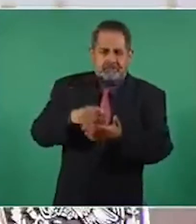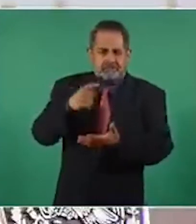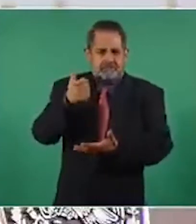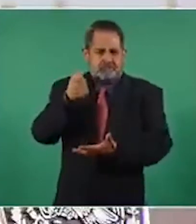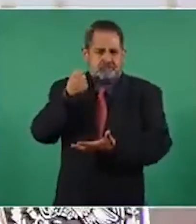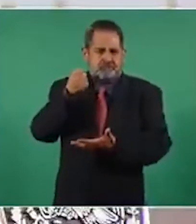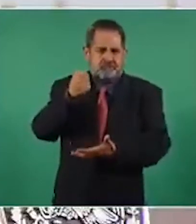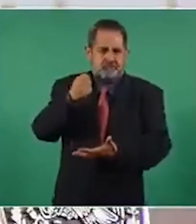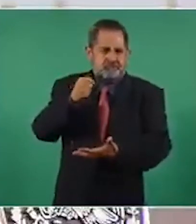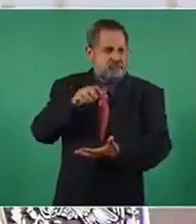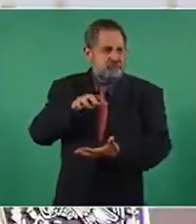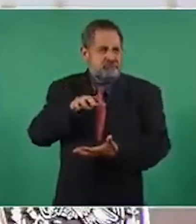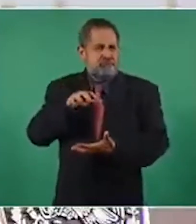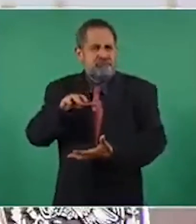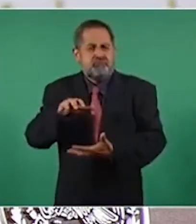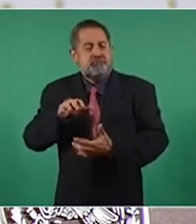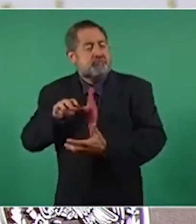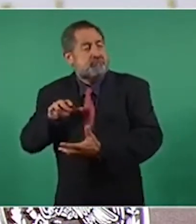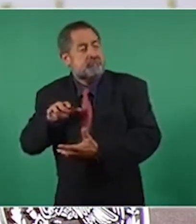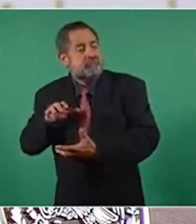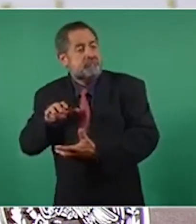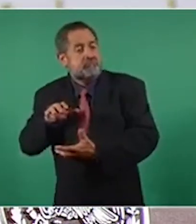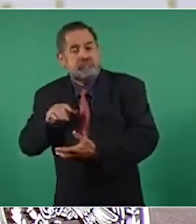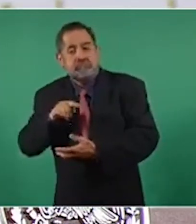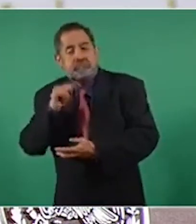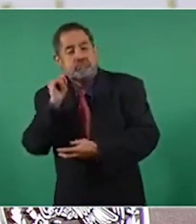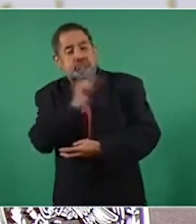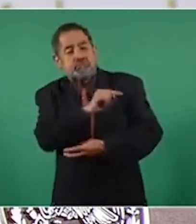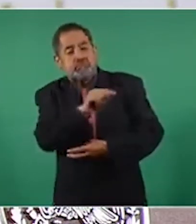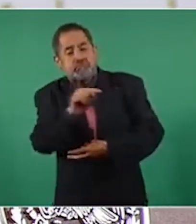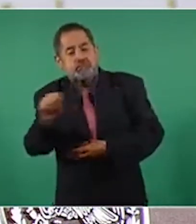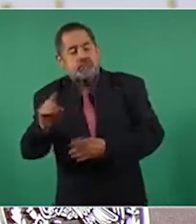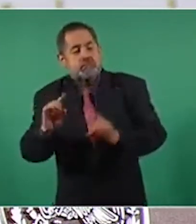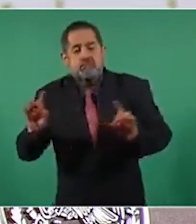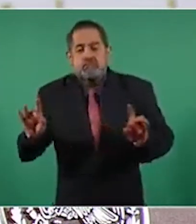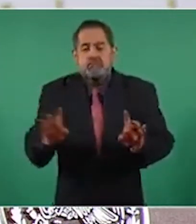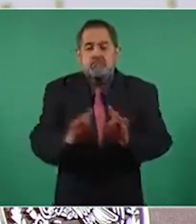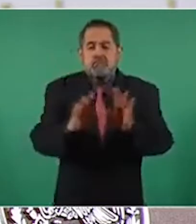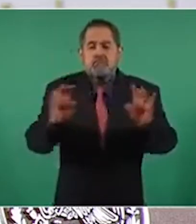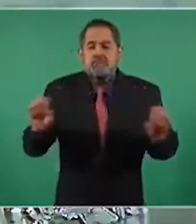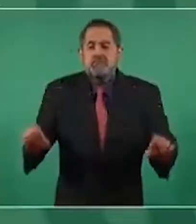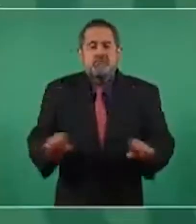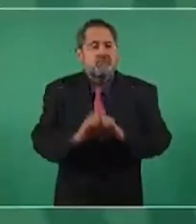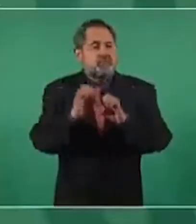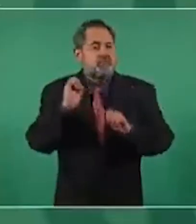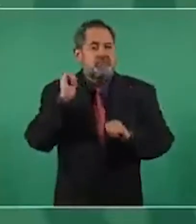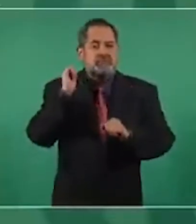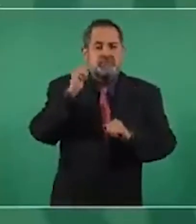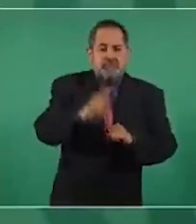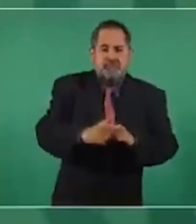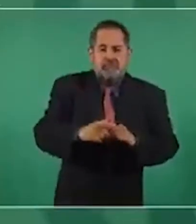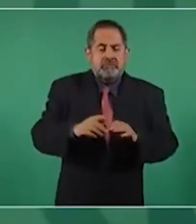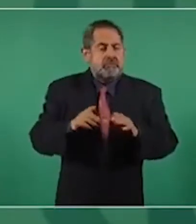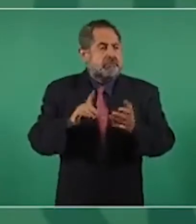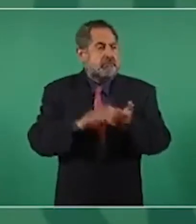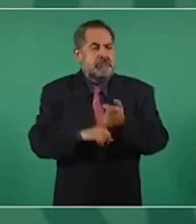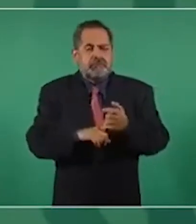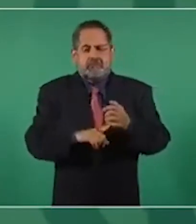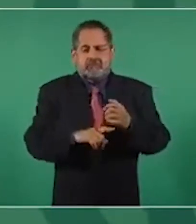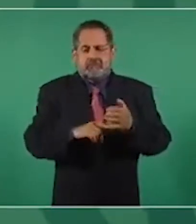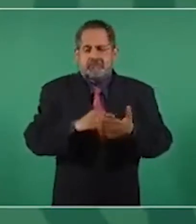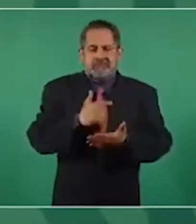cada vez que había una situación de